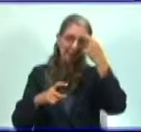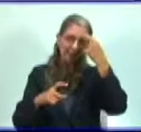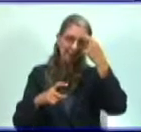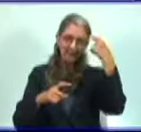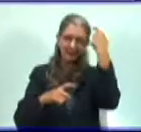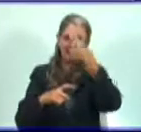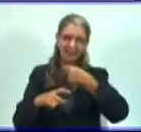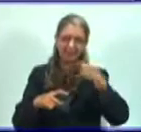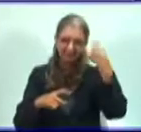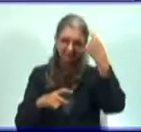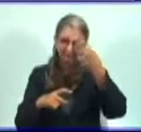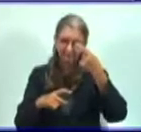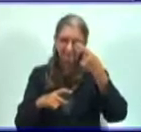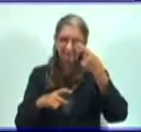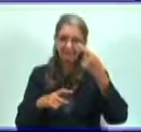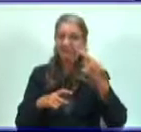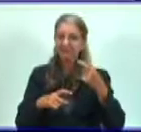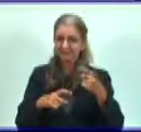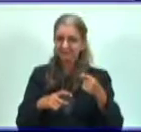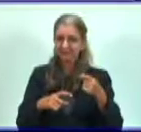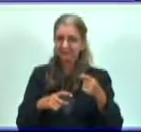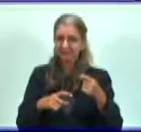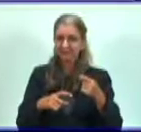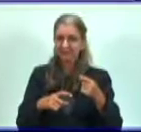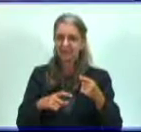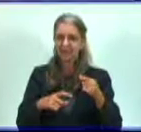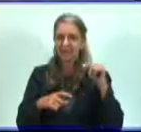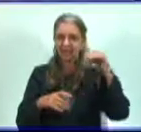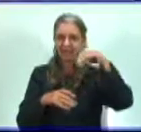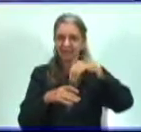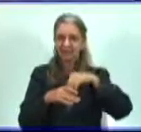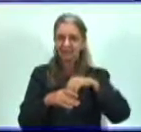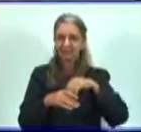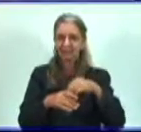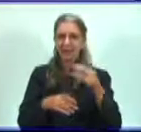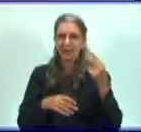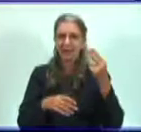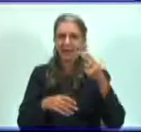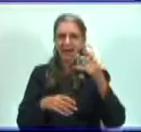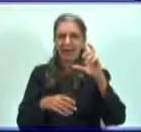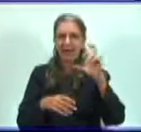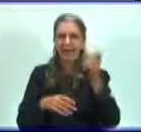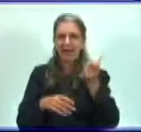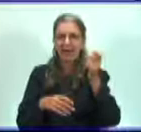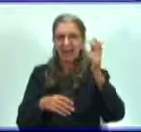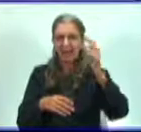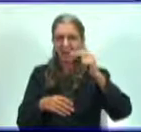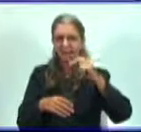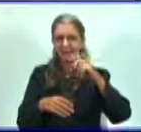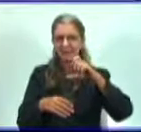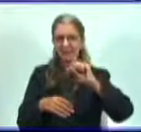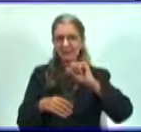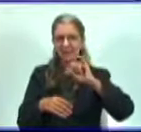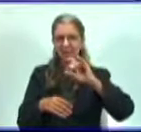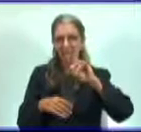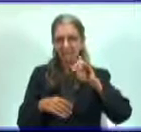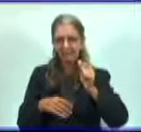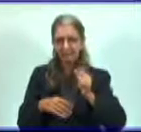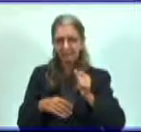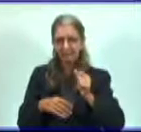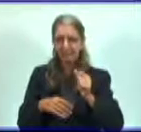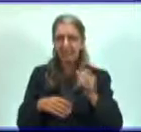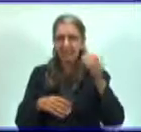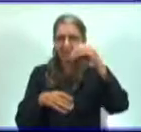por una cálcida y un ácido nucleico, esta estructura se le denomina cabeza. Esta